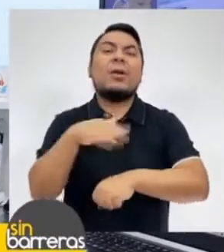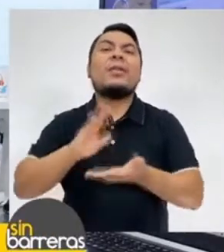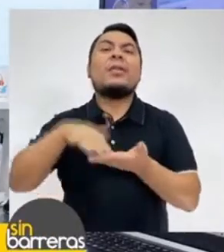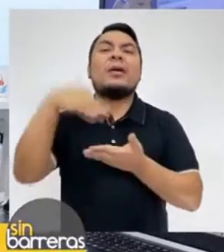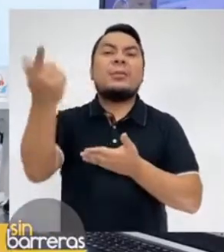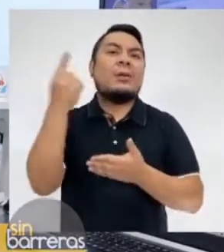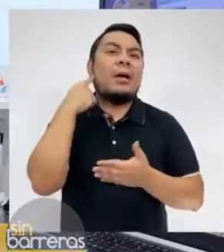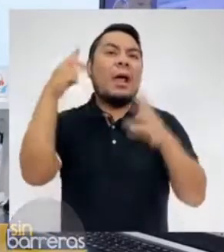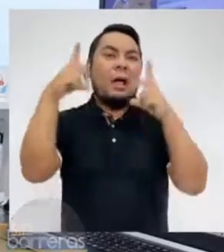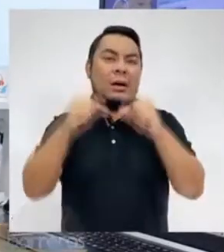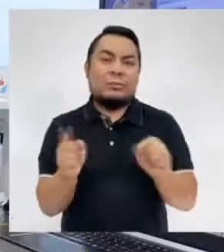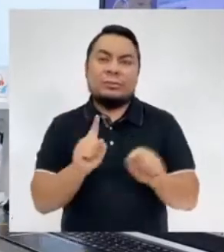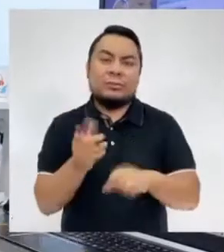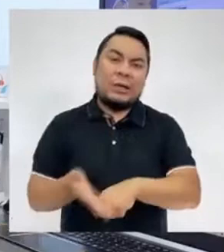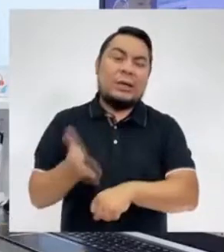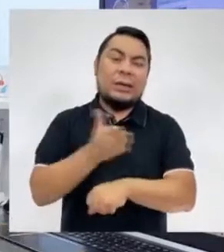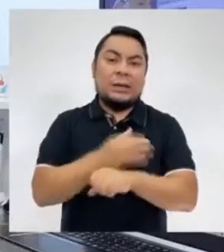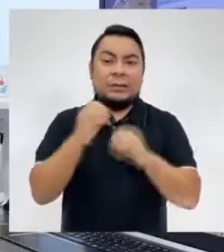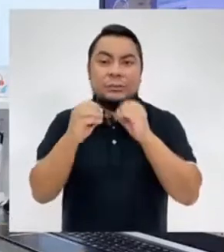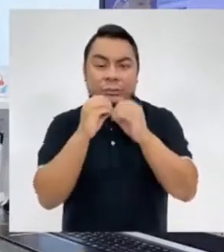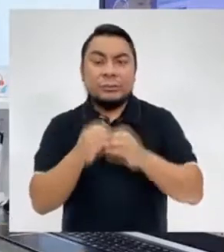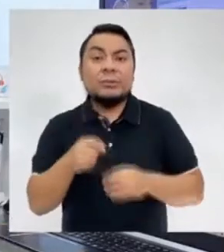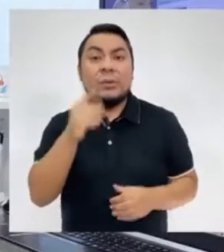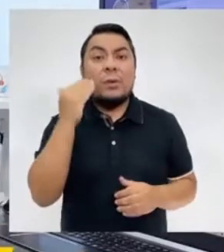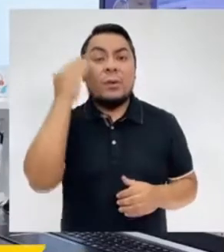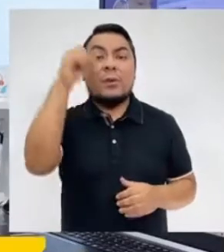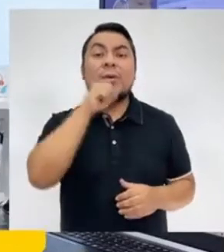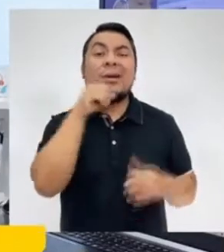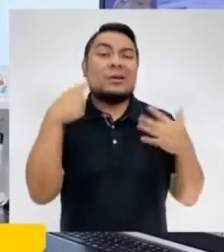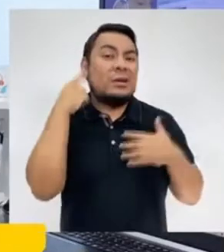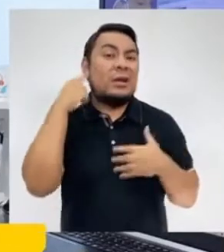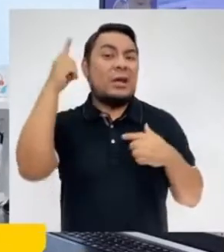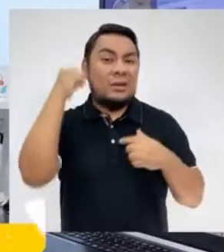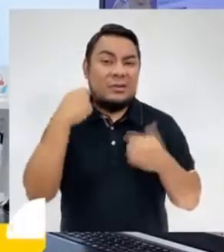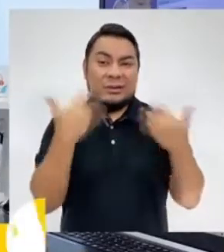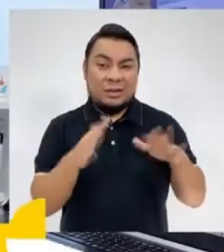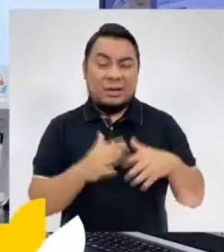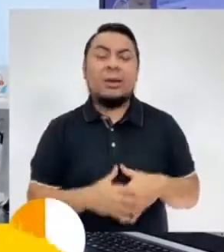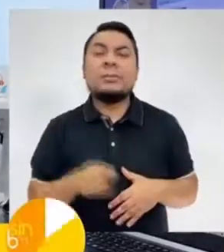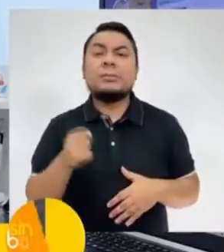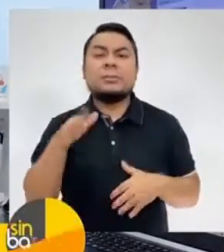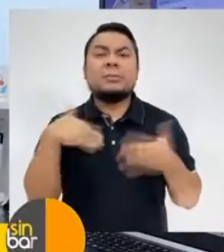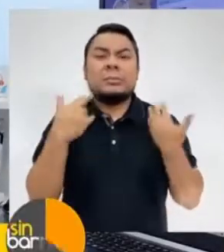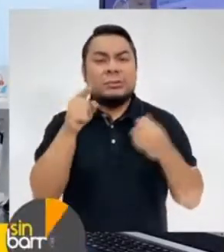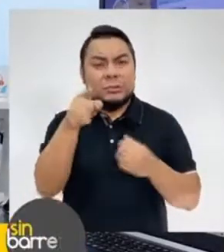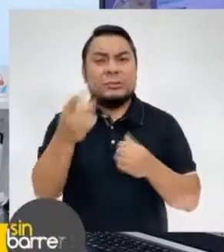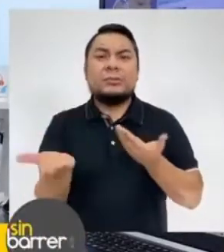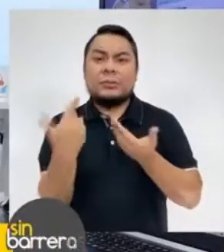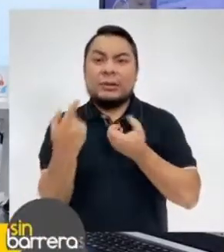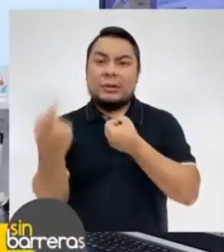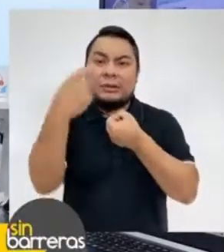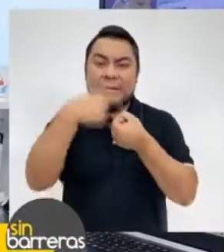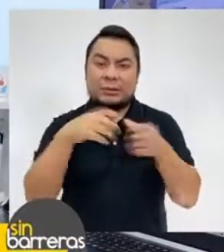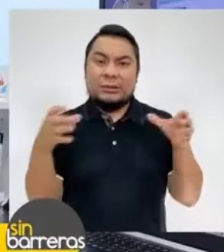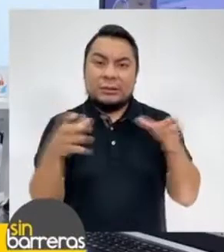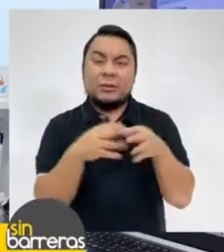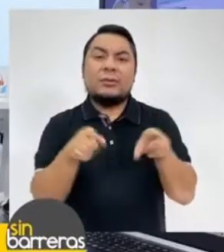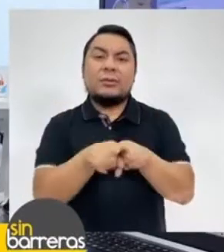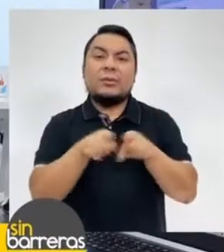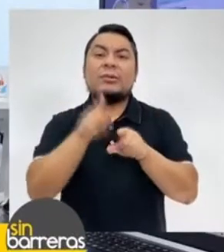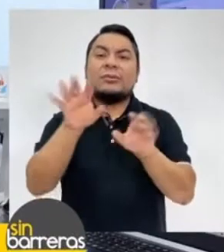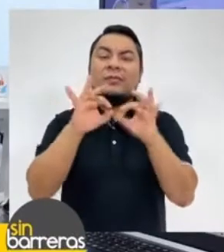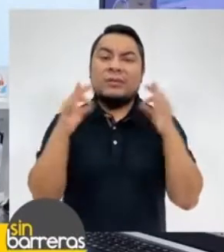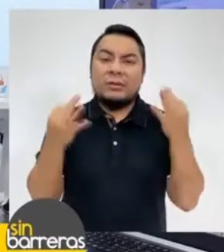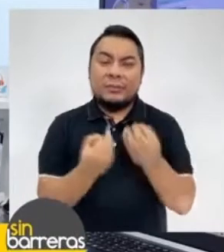esperar a que pierda completamente la audición y si tienen un adulto mayor que ya perdió la audición pues traten de involucrarlo y integrarlo